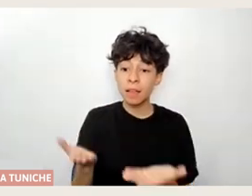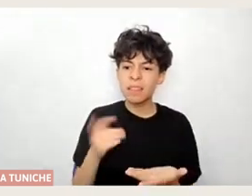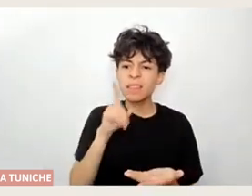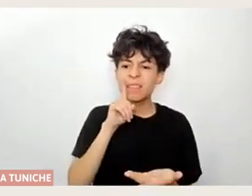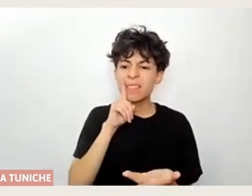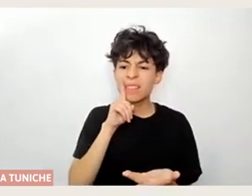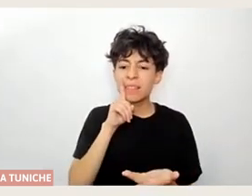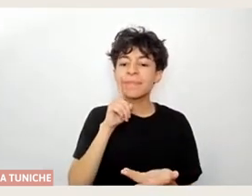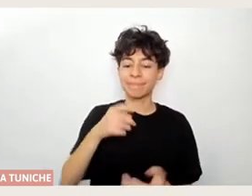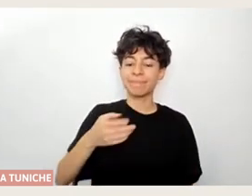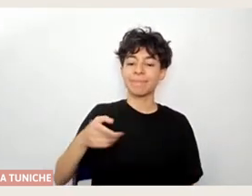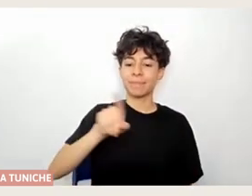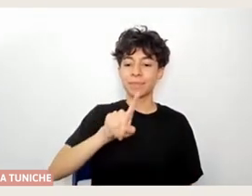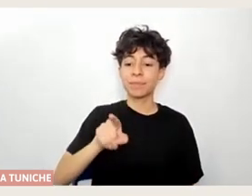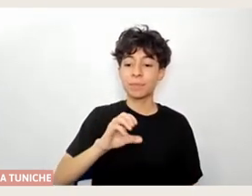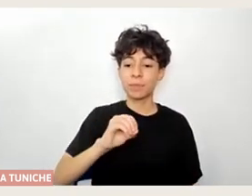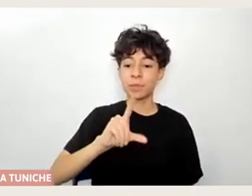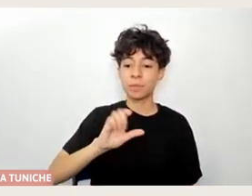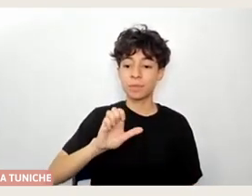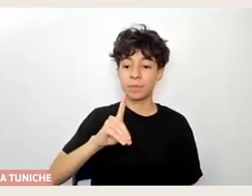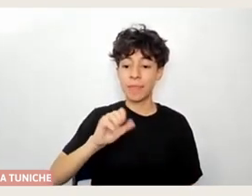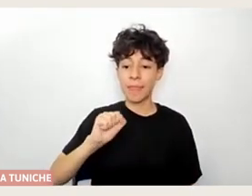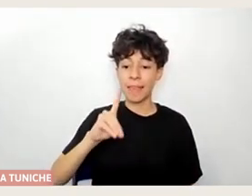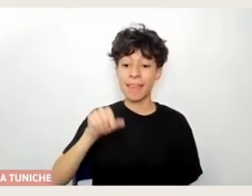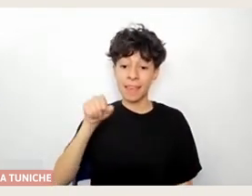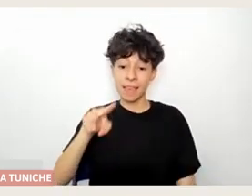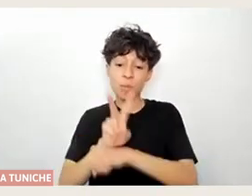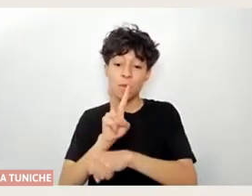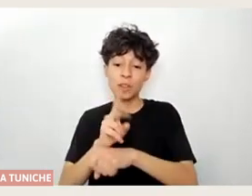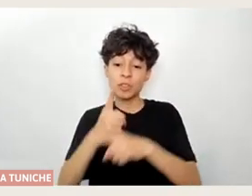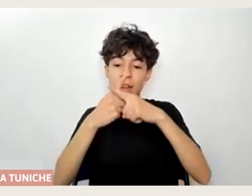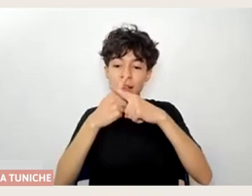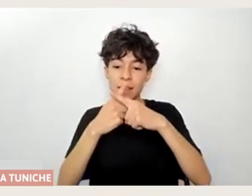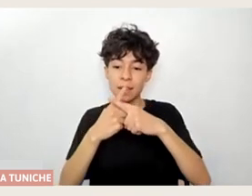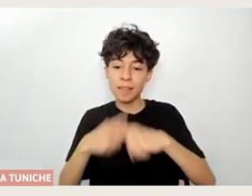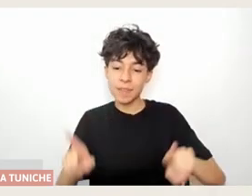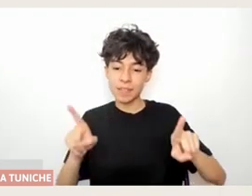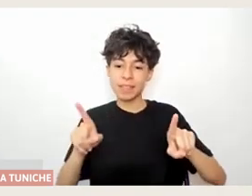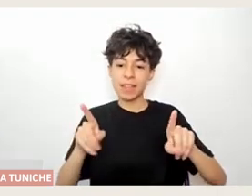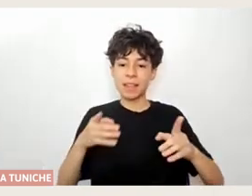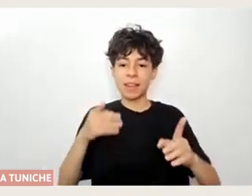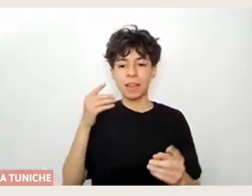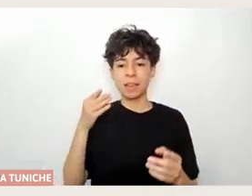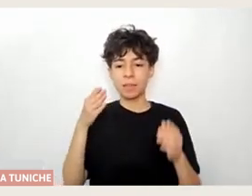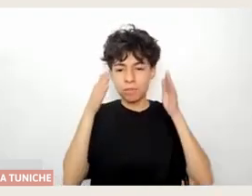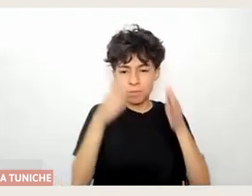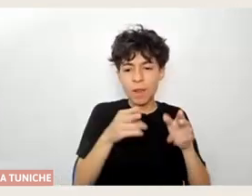a María Soledad Hernández Cerda, que es profesora de Educación Diferencial, con mención en Trastorno de la Visión, de la UNCE, y directora